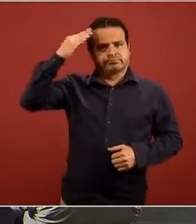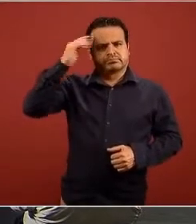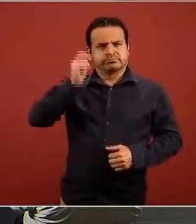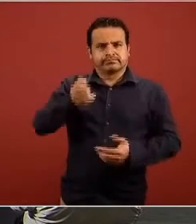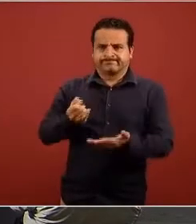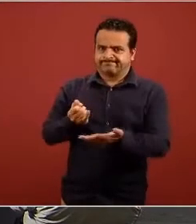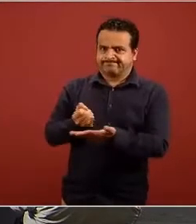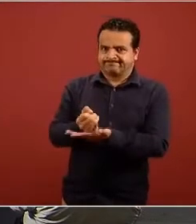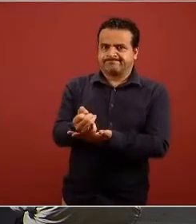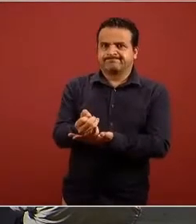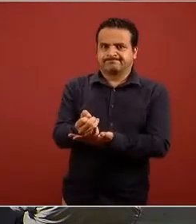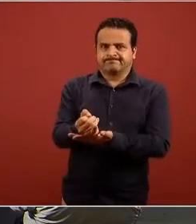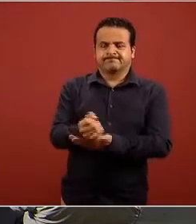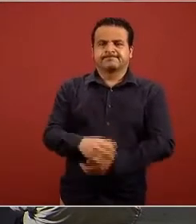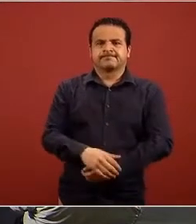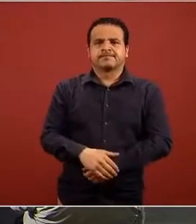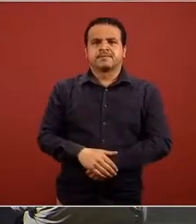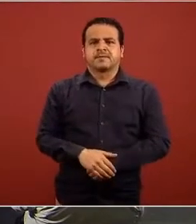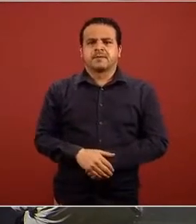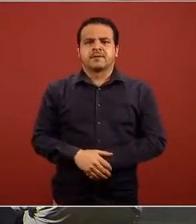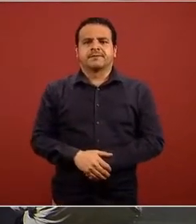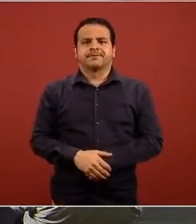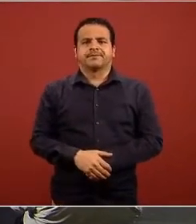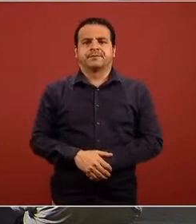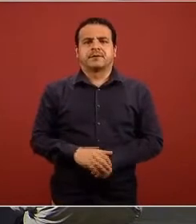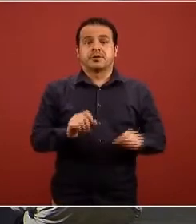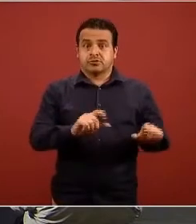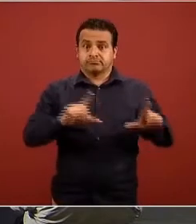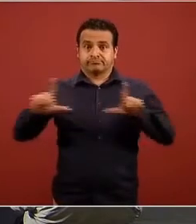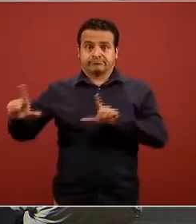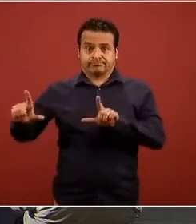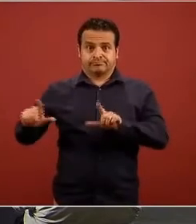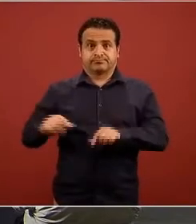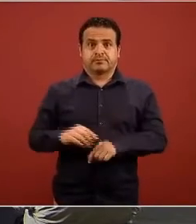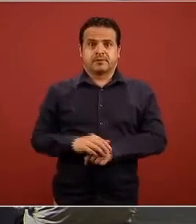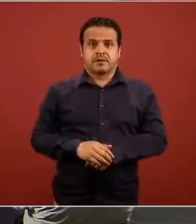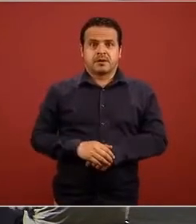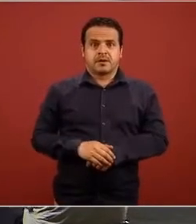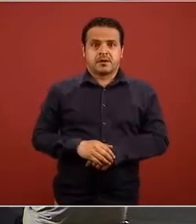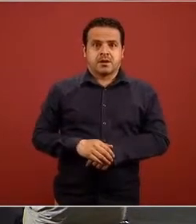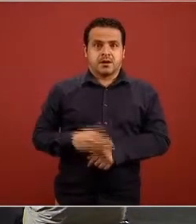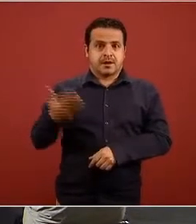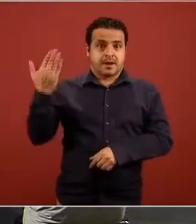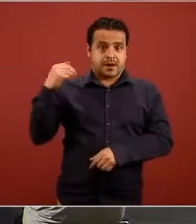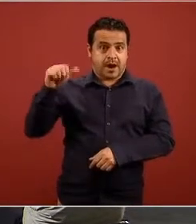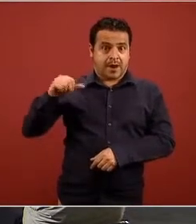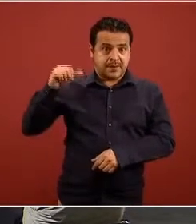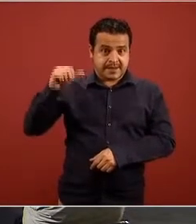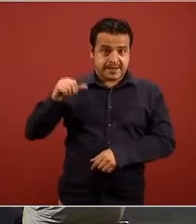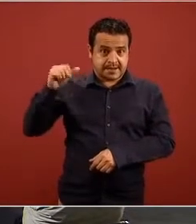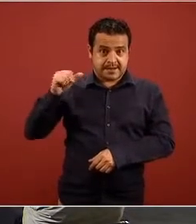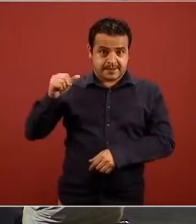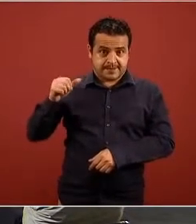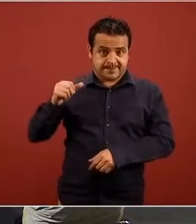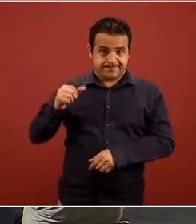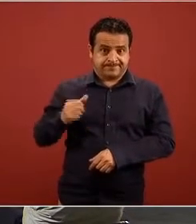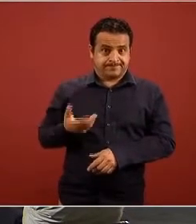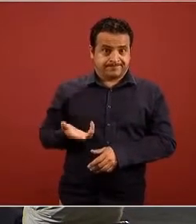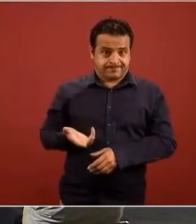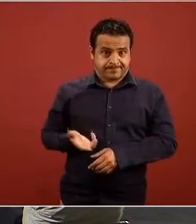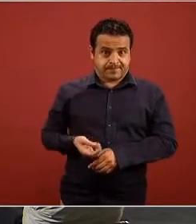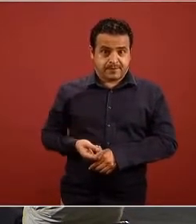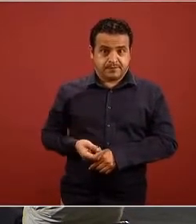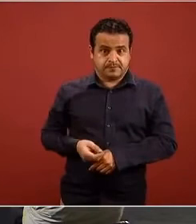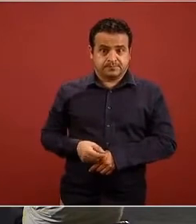la siguiente por favor ahora tenemos abril y en la primera emisión de la